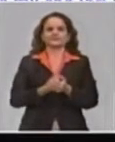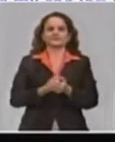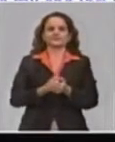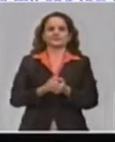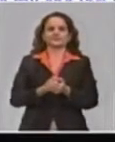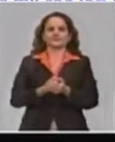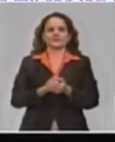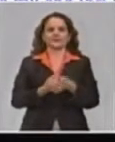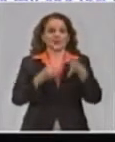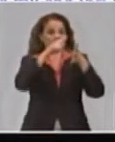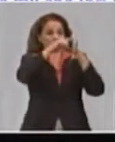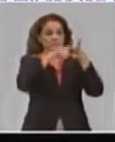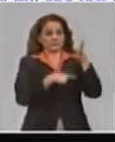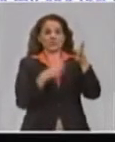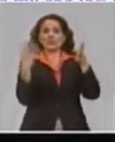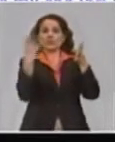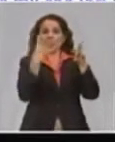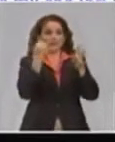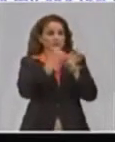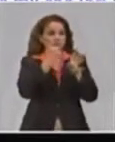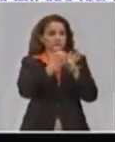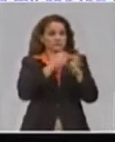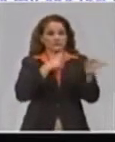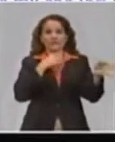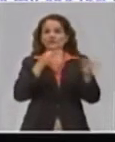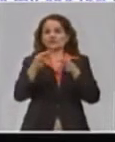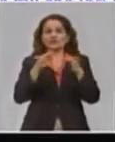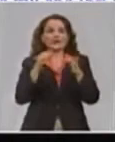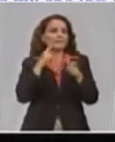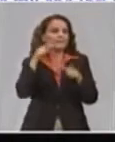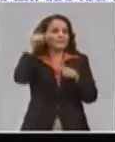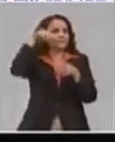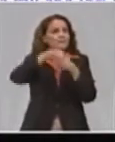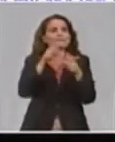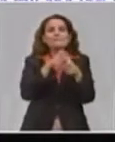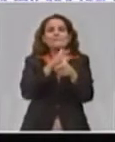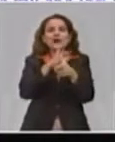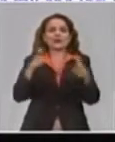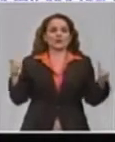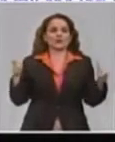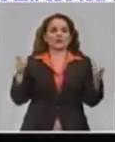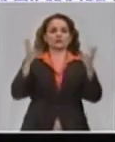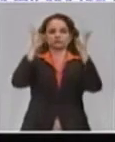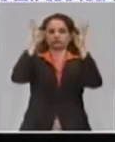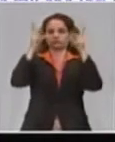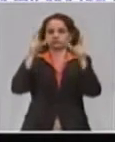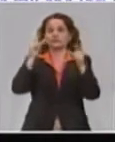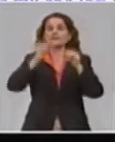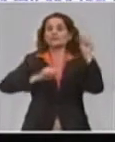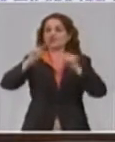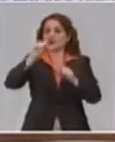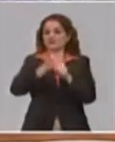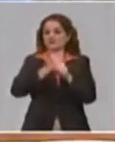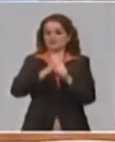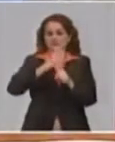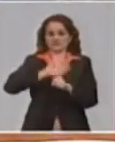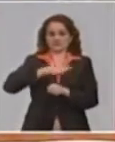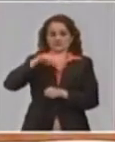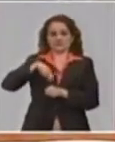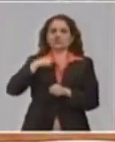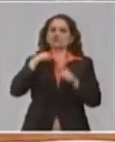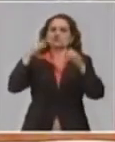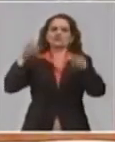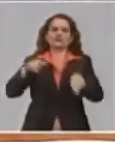esas cuatro actividades se concentra la mayor cantidad de trabajadores de las actividades que se